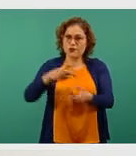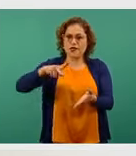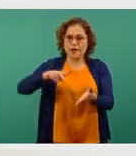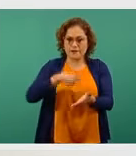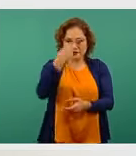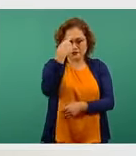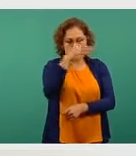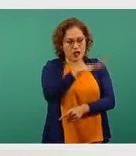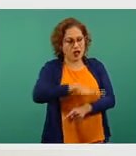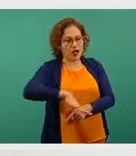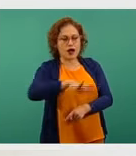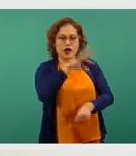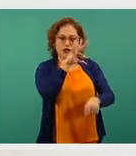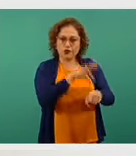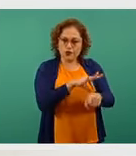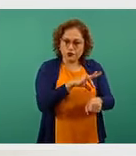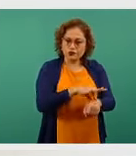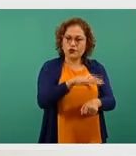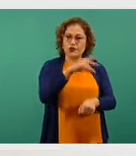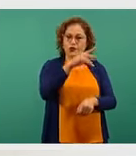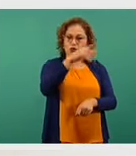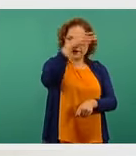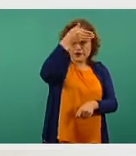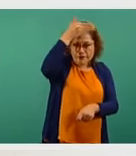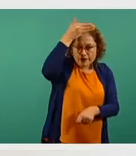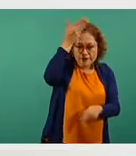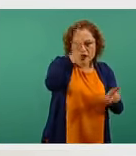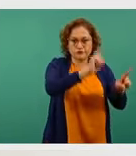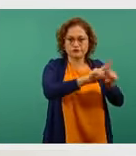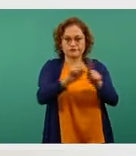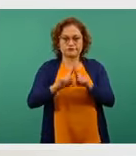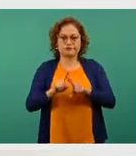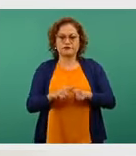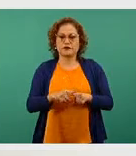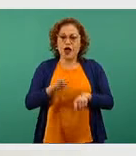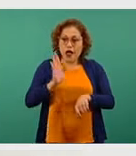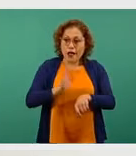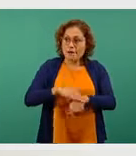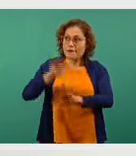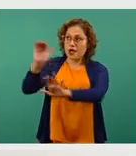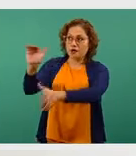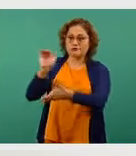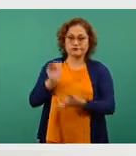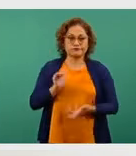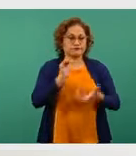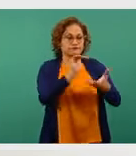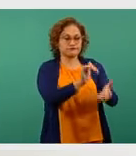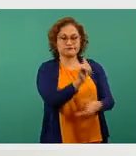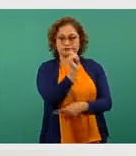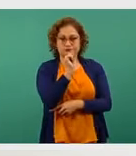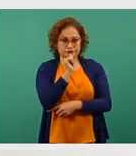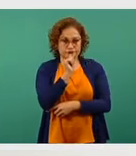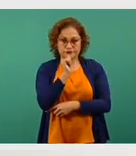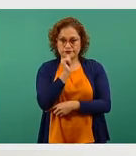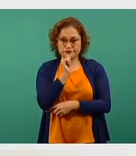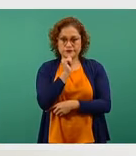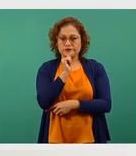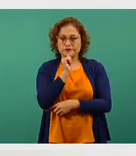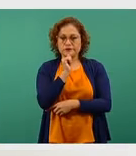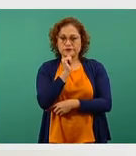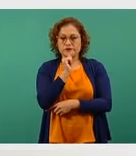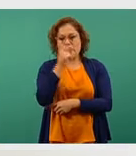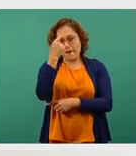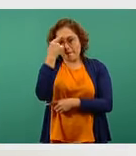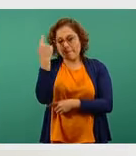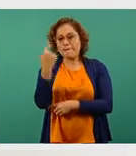No hemos decidido o destinado vacunas todavía para completar todos los esquemas, en el caso del personal educativo, que